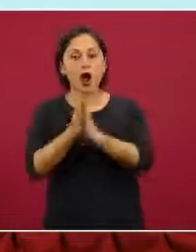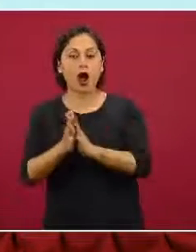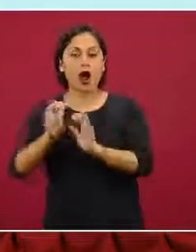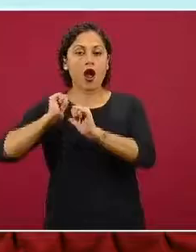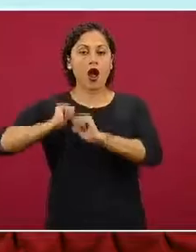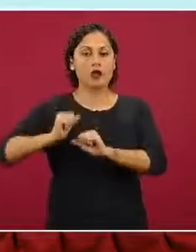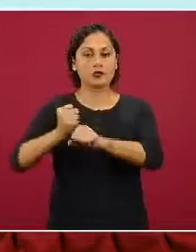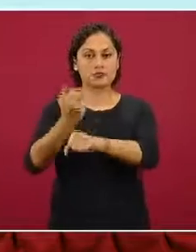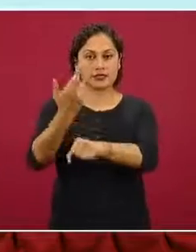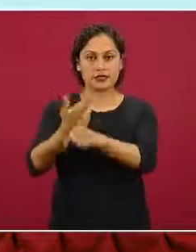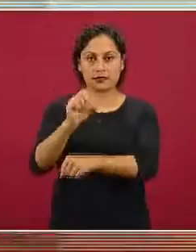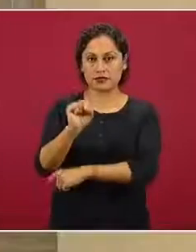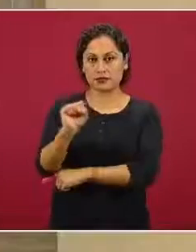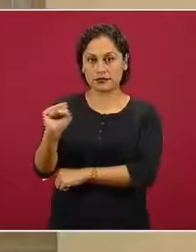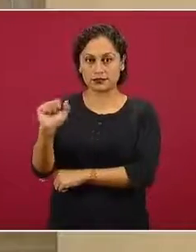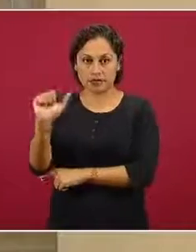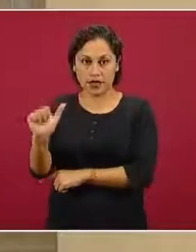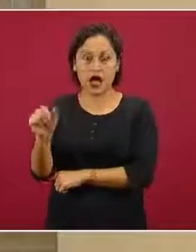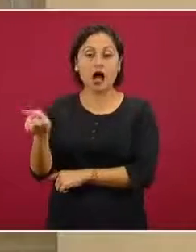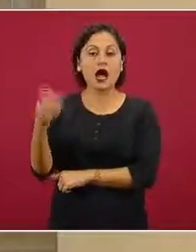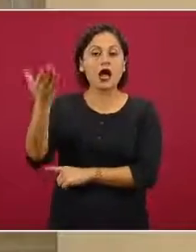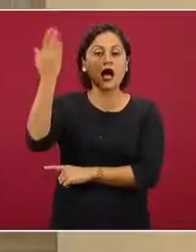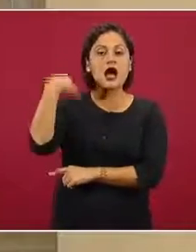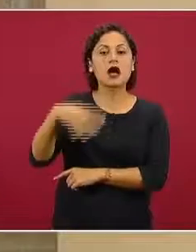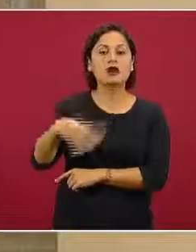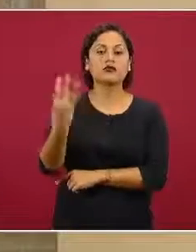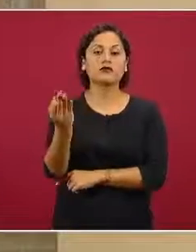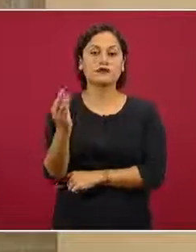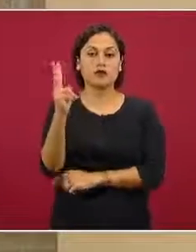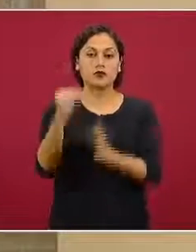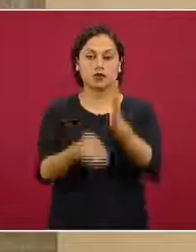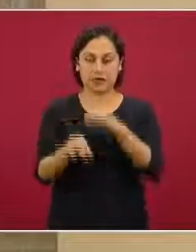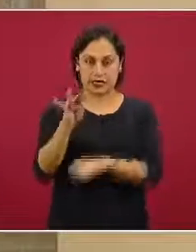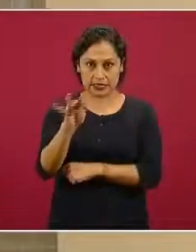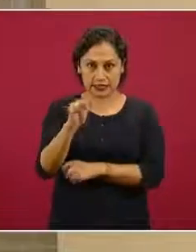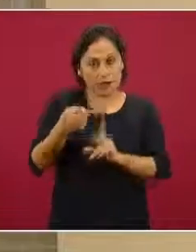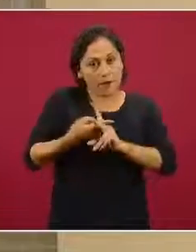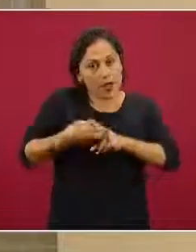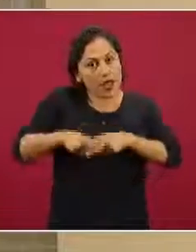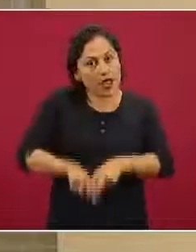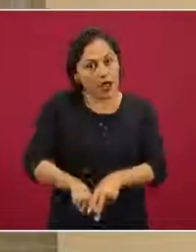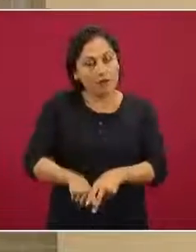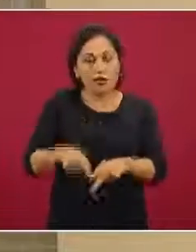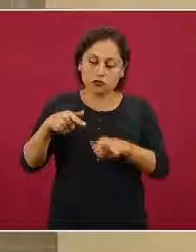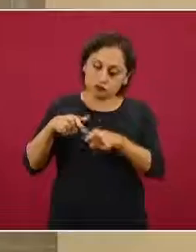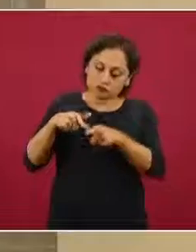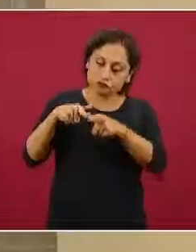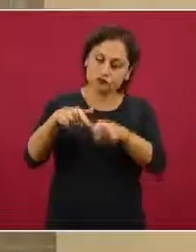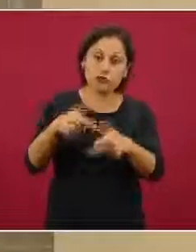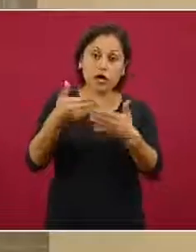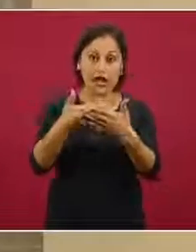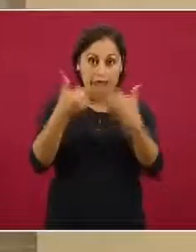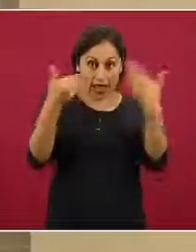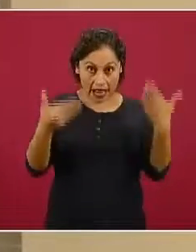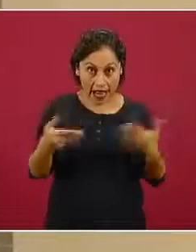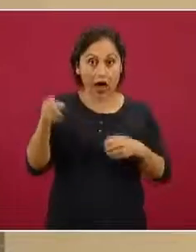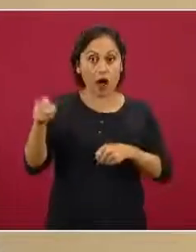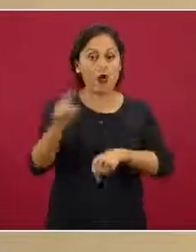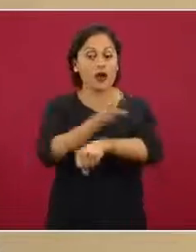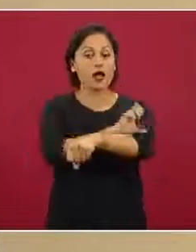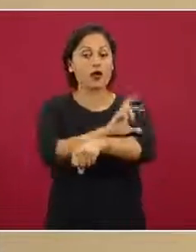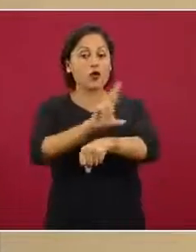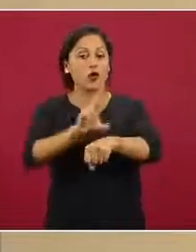de Salud el 14 de febrero del 2019 y hemos seguido trabajando, ahora está coordinándose desde